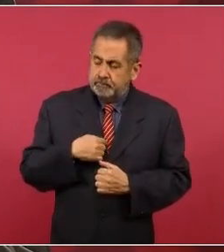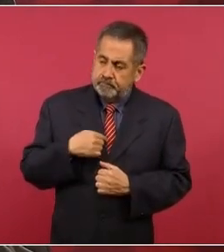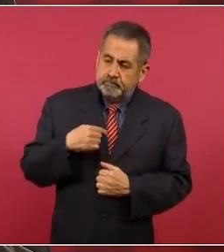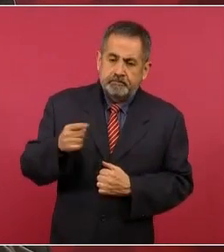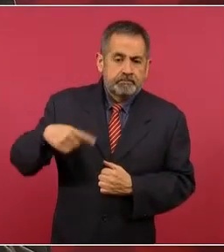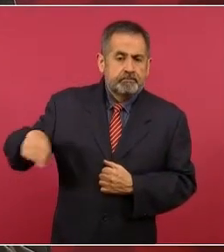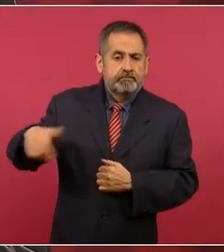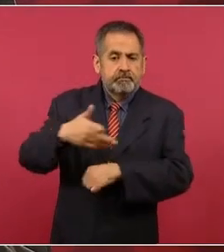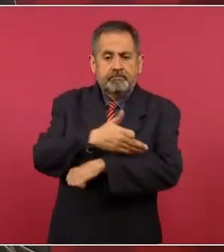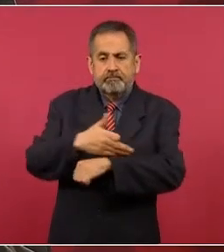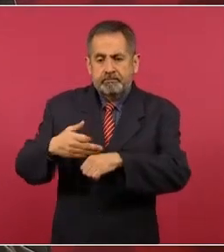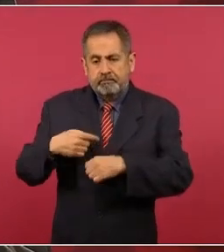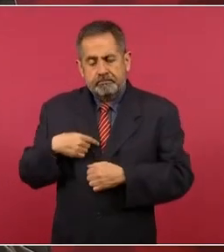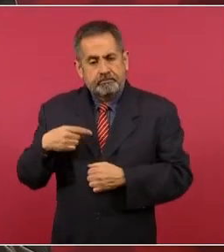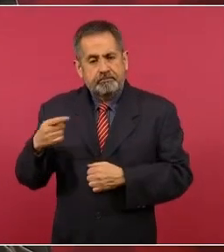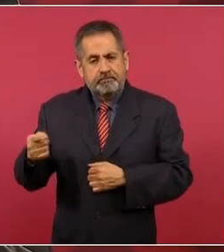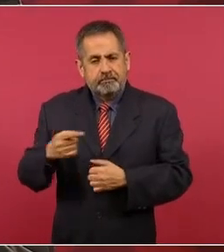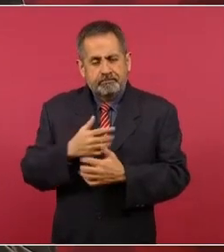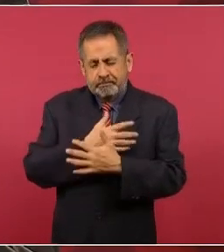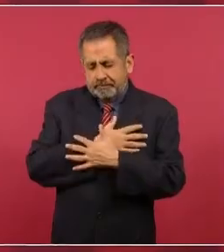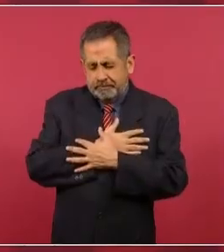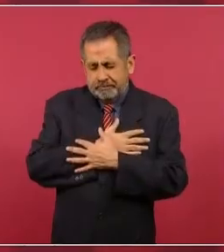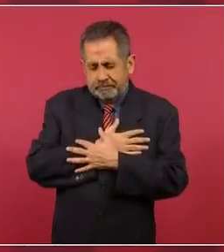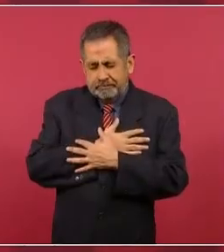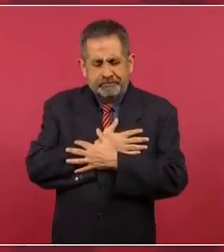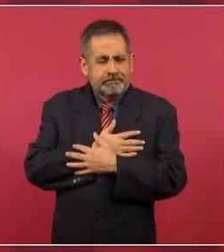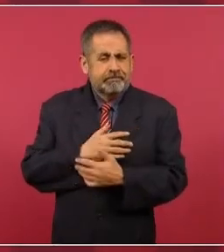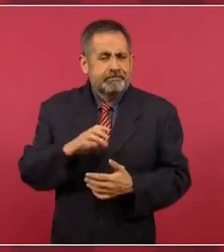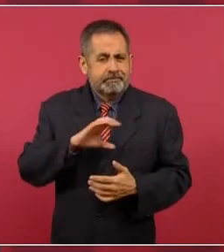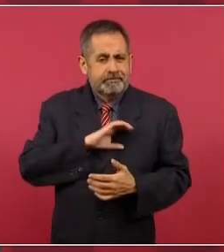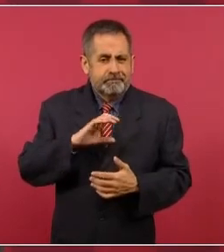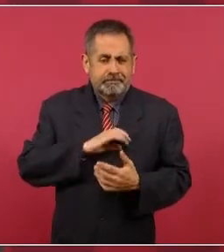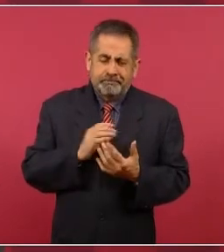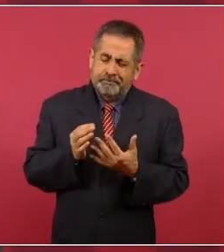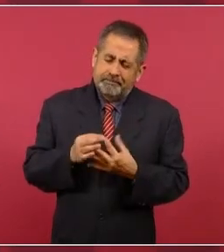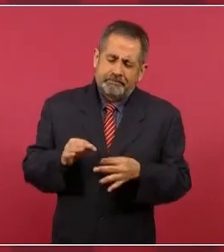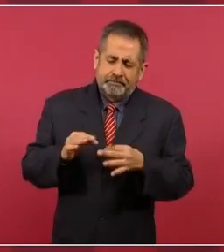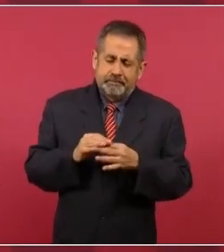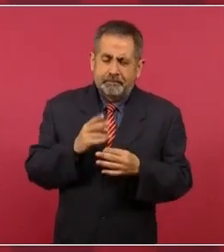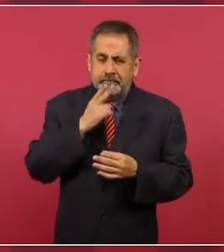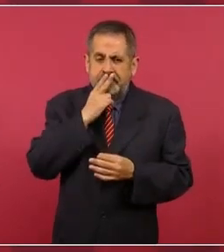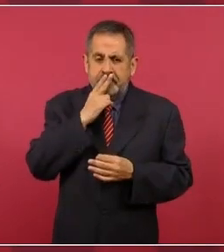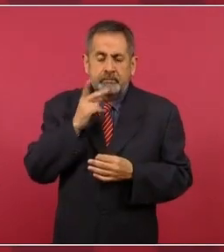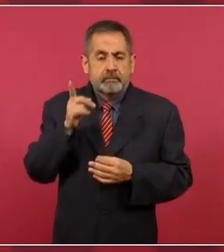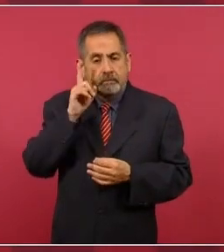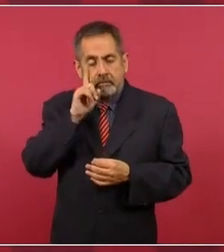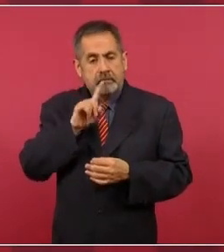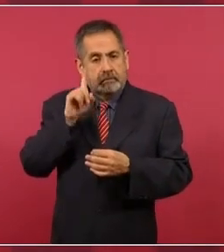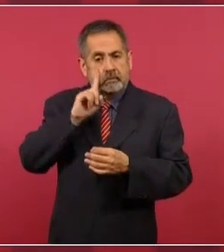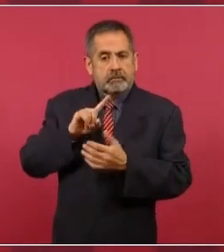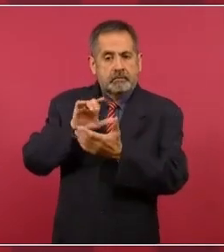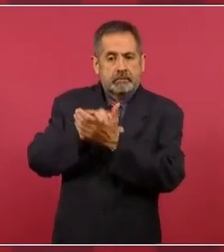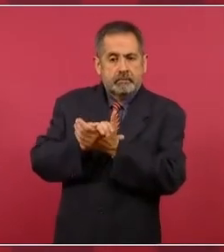solidario, fraterno a su esposa